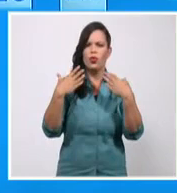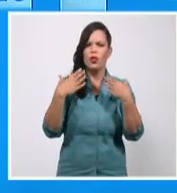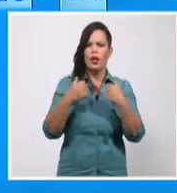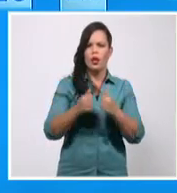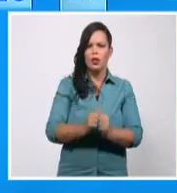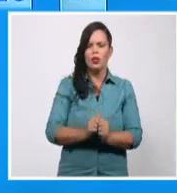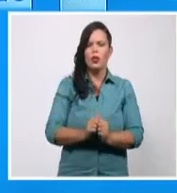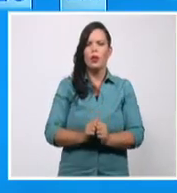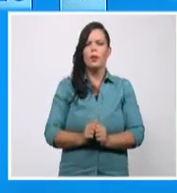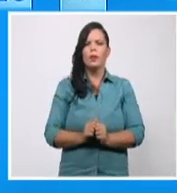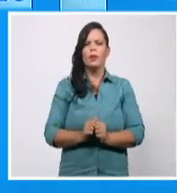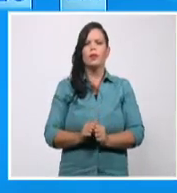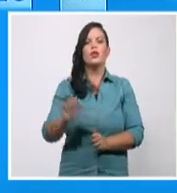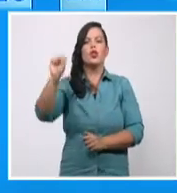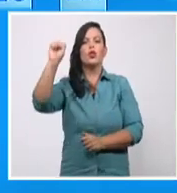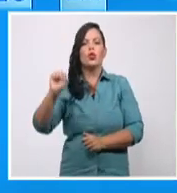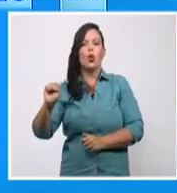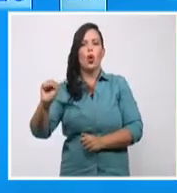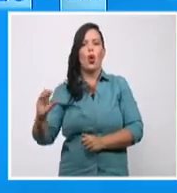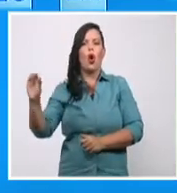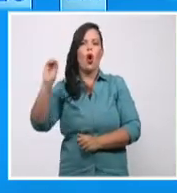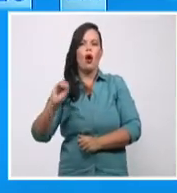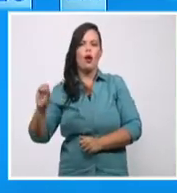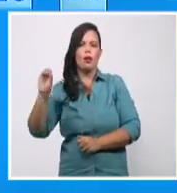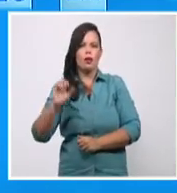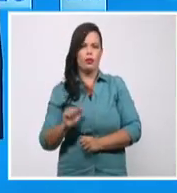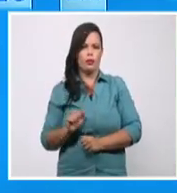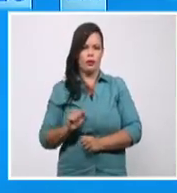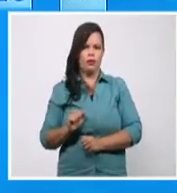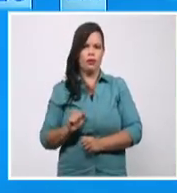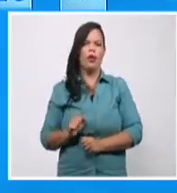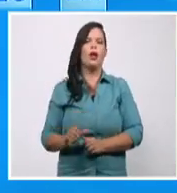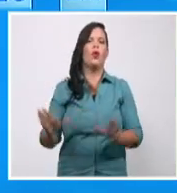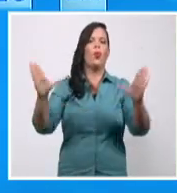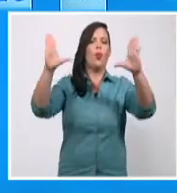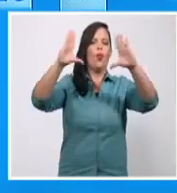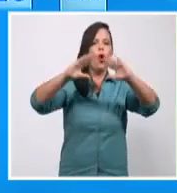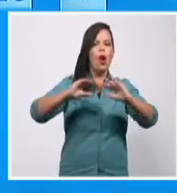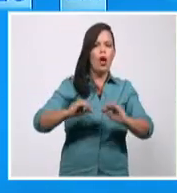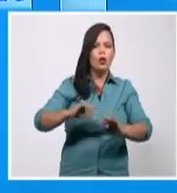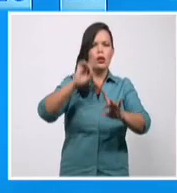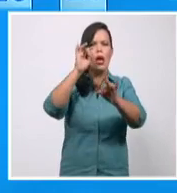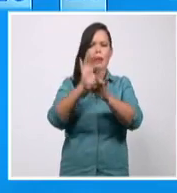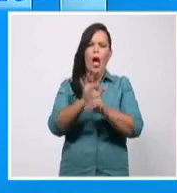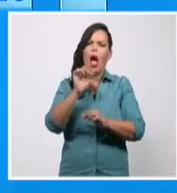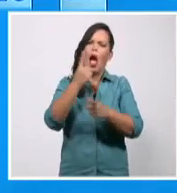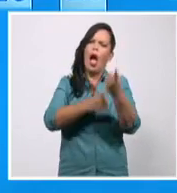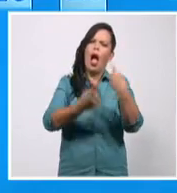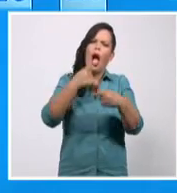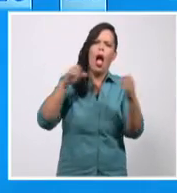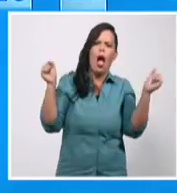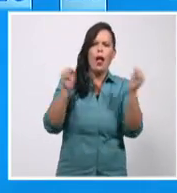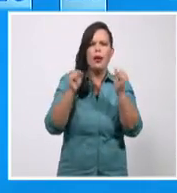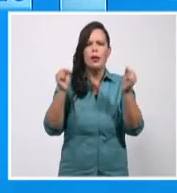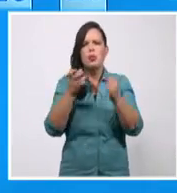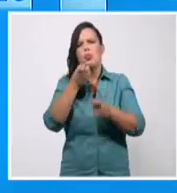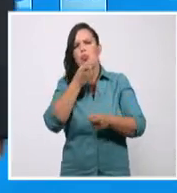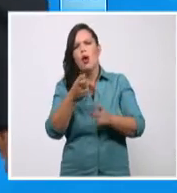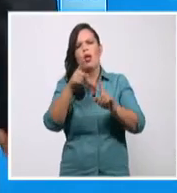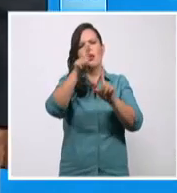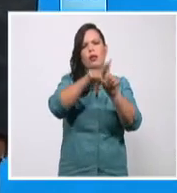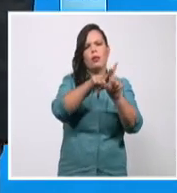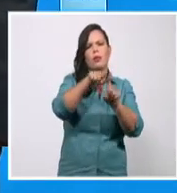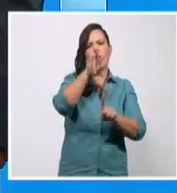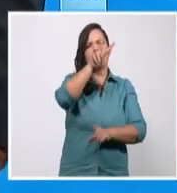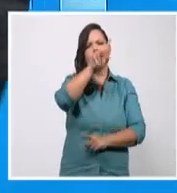provincias del sur oriental. En la noche, disminución algo de la temperatura. Sin embargo, los valores pudieron llegar hasta 21 grados Celsius, 22